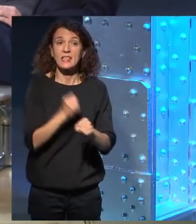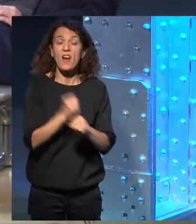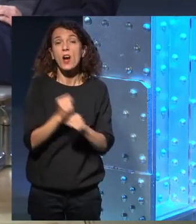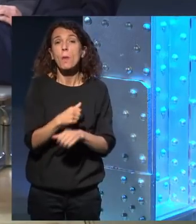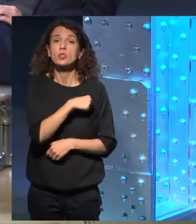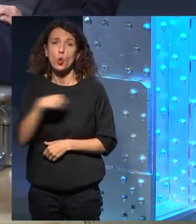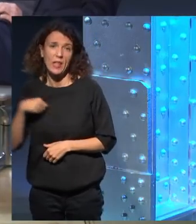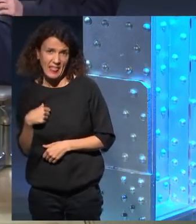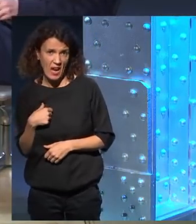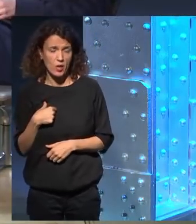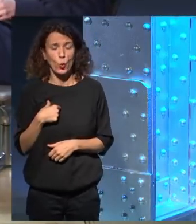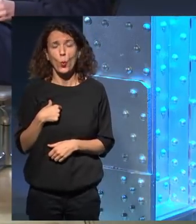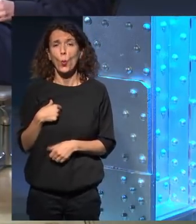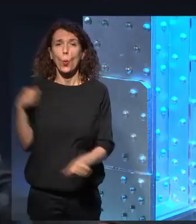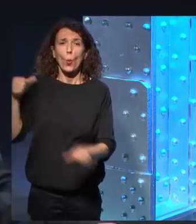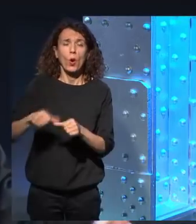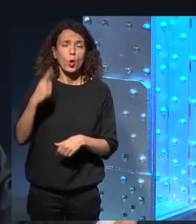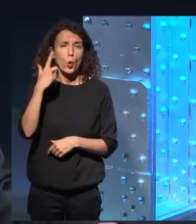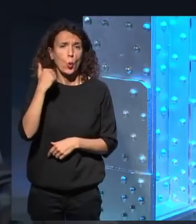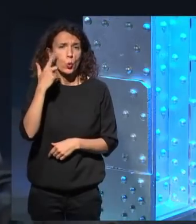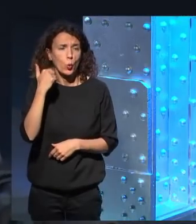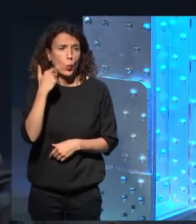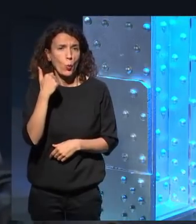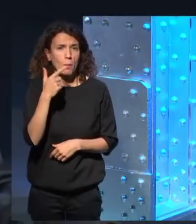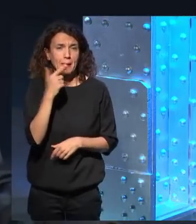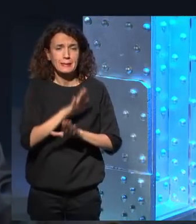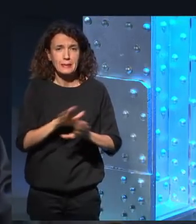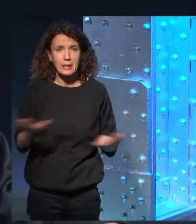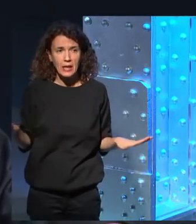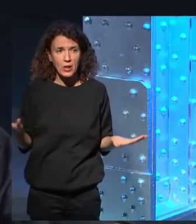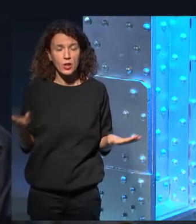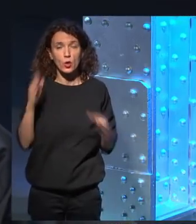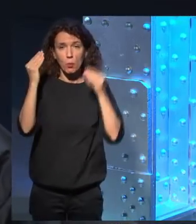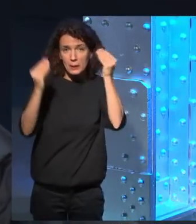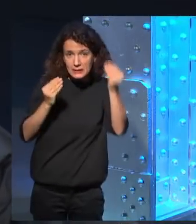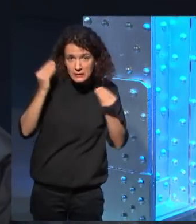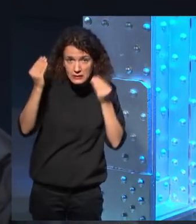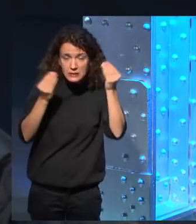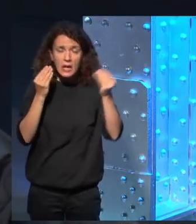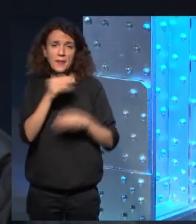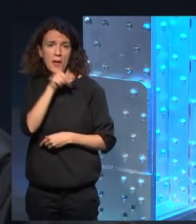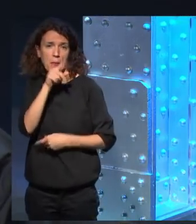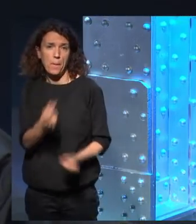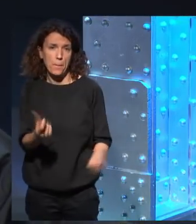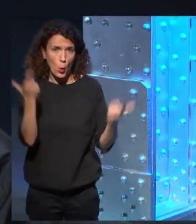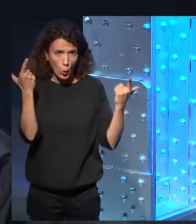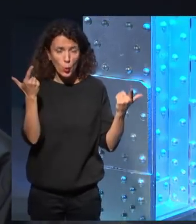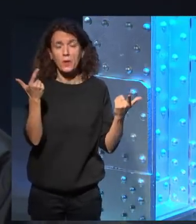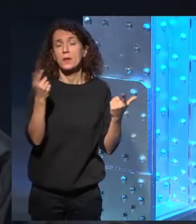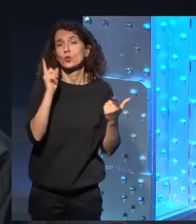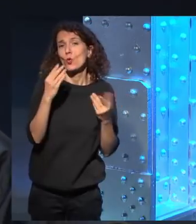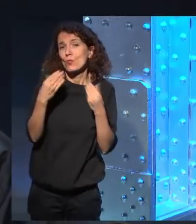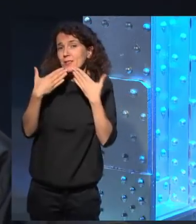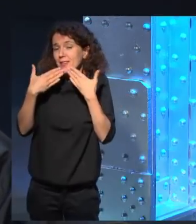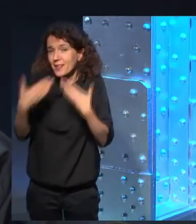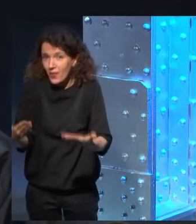solitario, nos acostumbramos a estar en silencio, pensando y tener que hablar, tener que decir muchas gracias